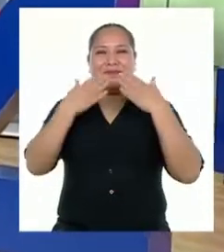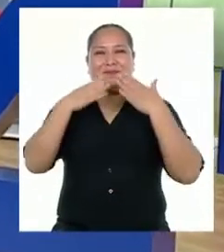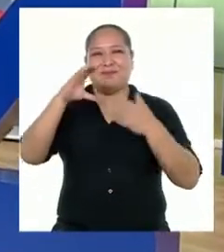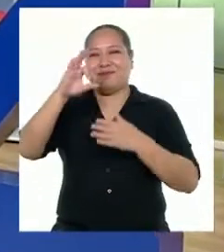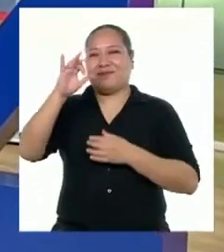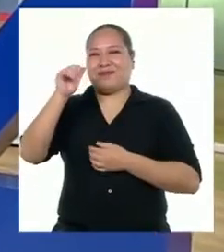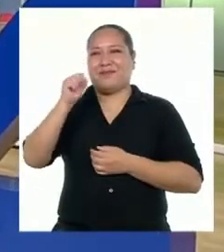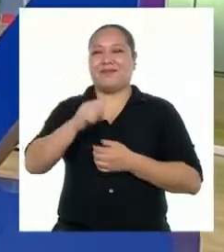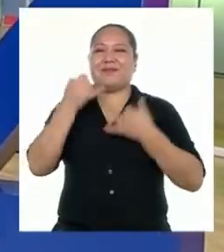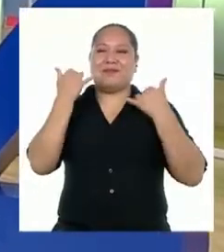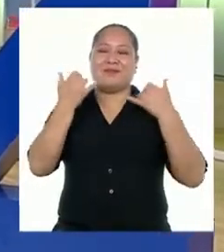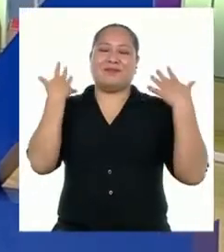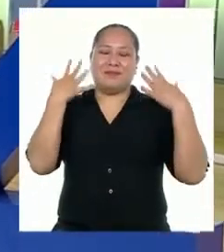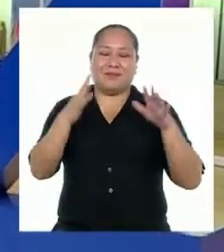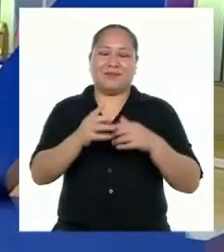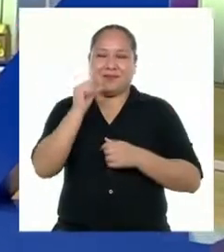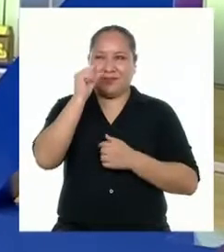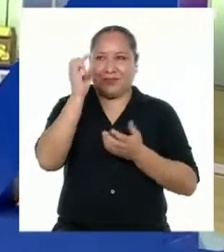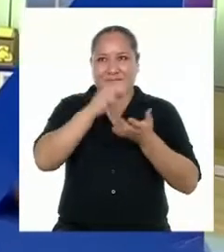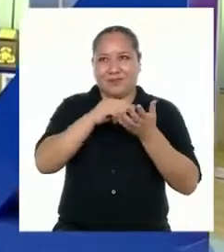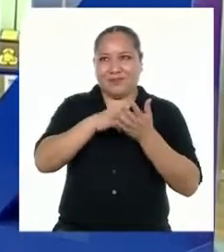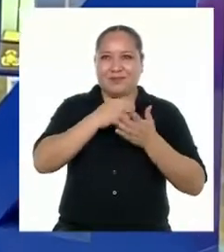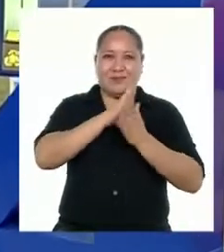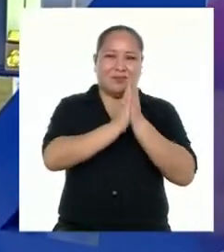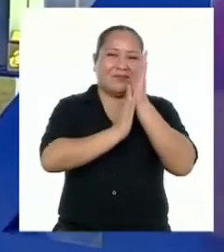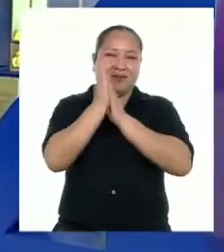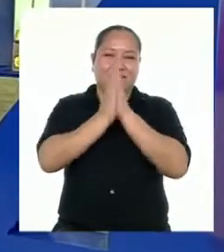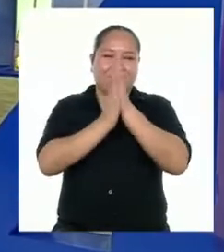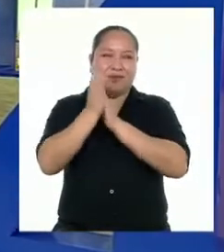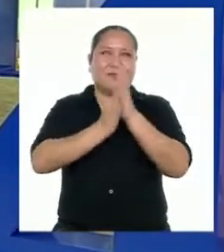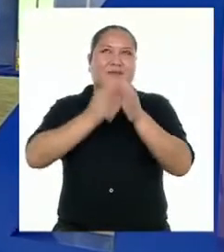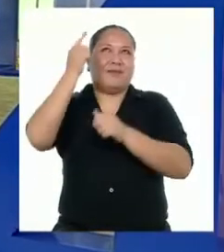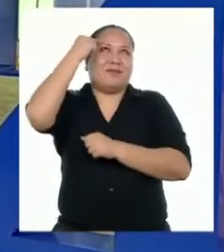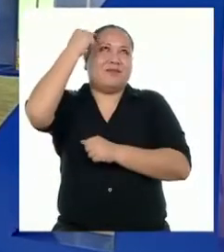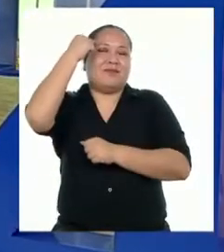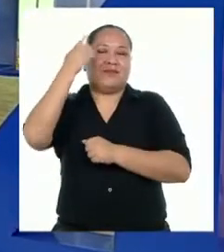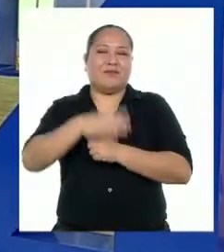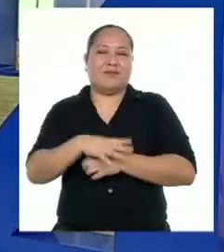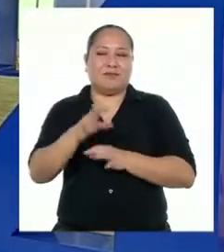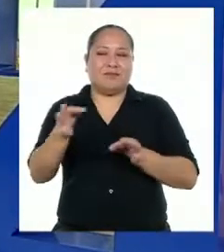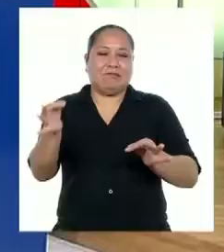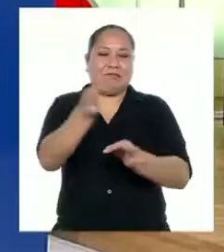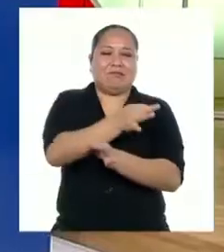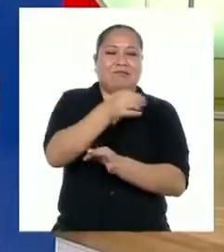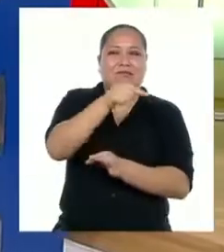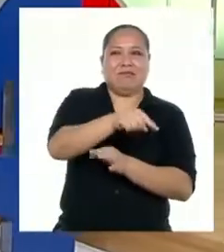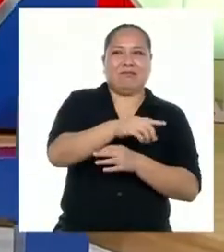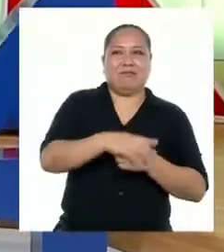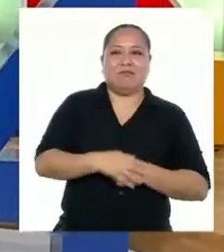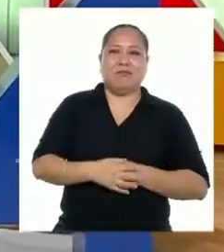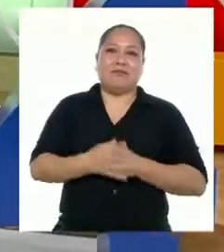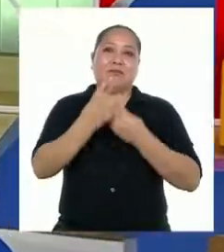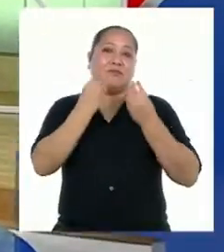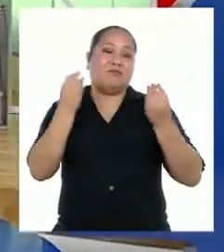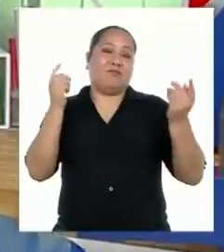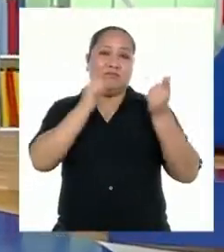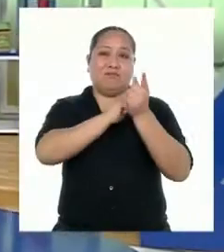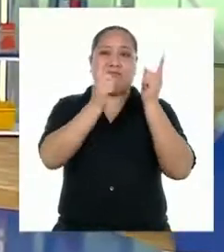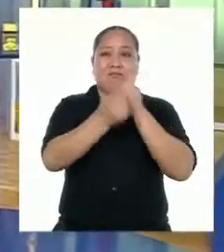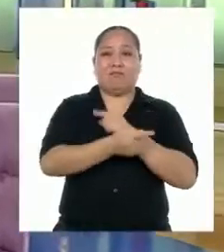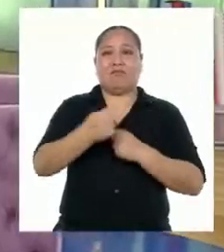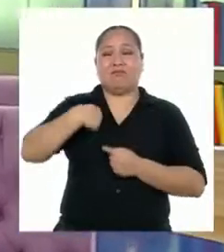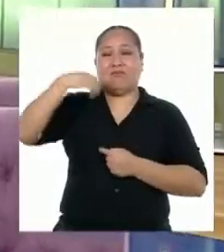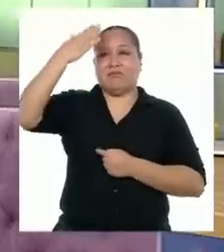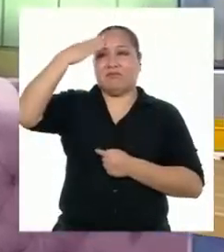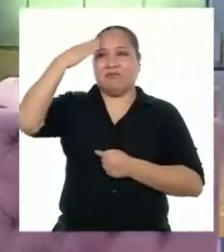Gracias, Efas. Ahora sí, me siento con un poco más de ganas para pensar en el otro lado de las cosas. Mucho ha cambiado y yo sé